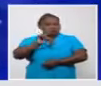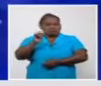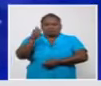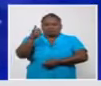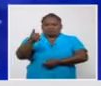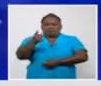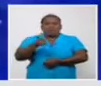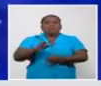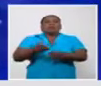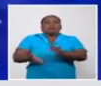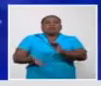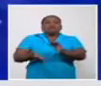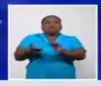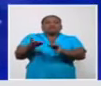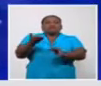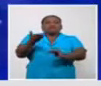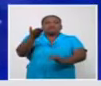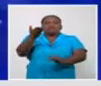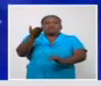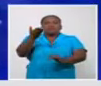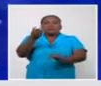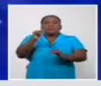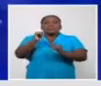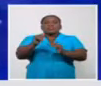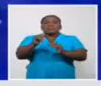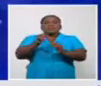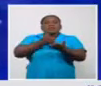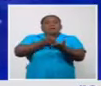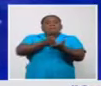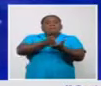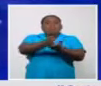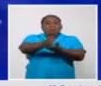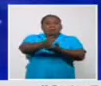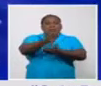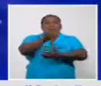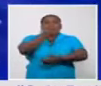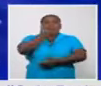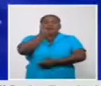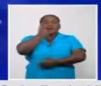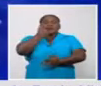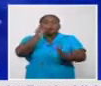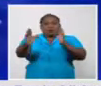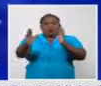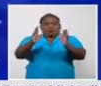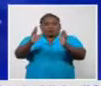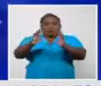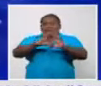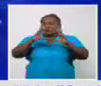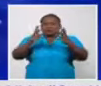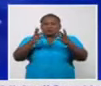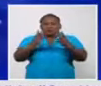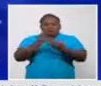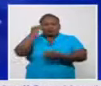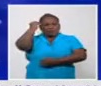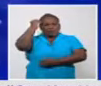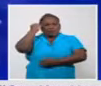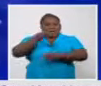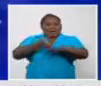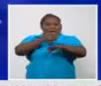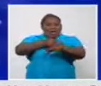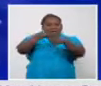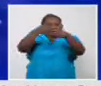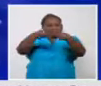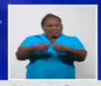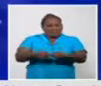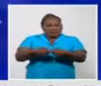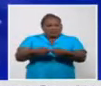mantenido en una tasa durante un periodo de tiempo, todo eso se tiene en cuenta antes de tomar la decisión. Y en